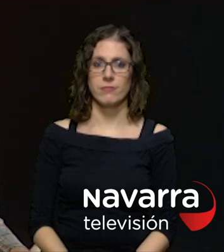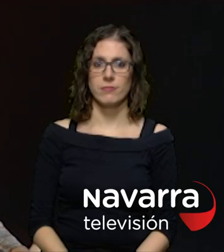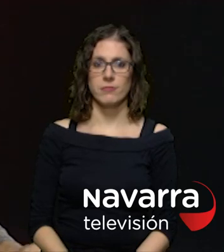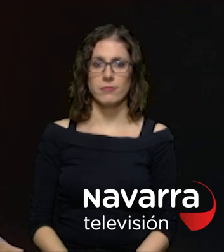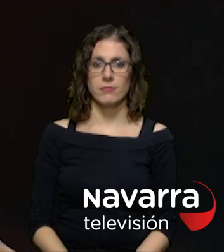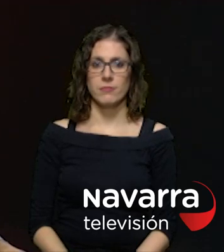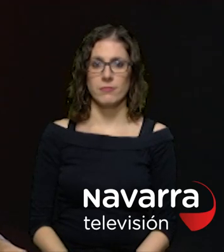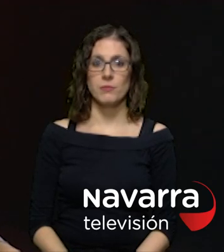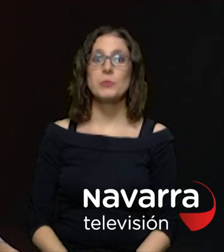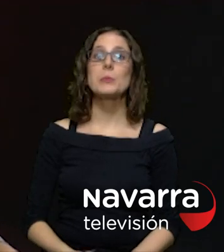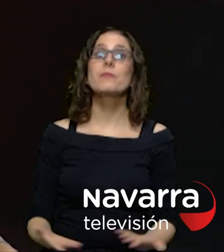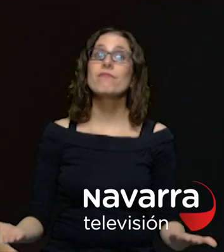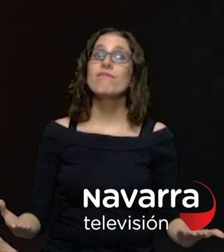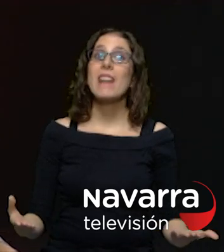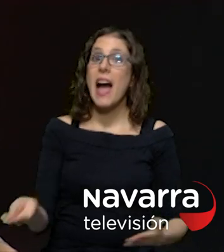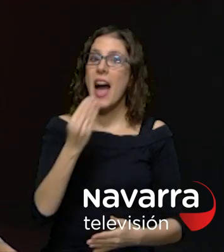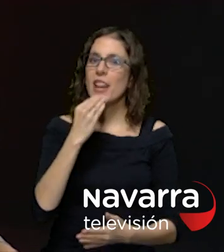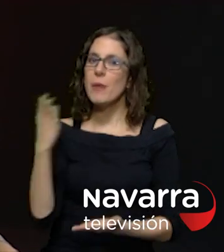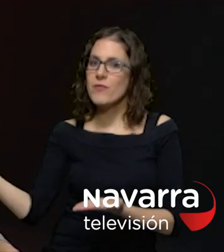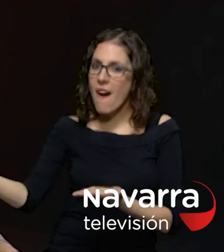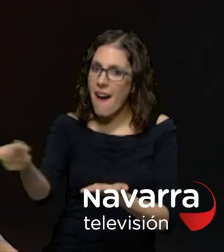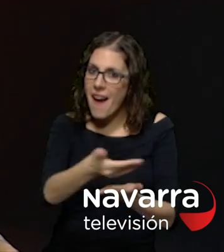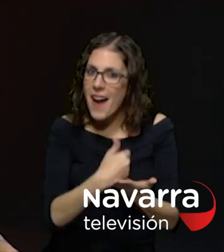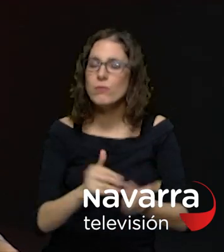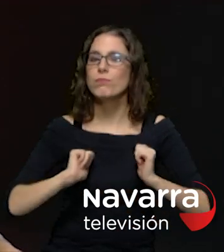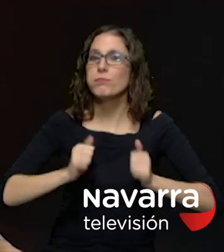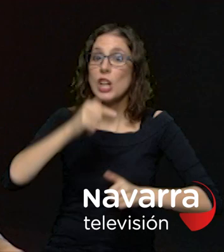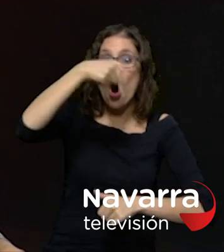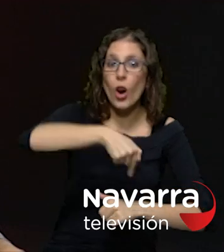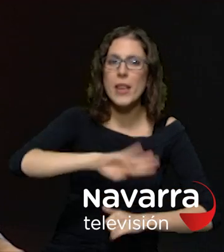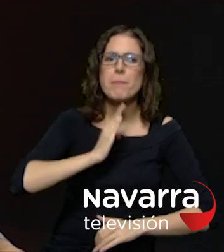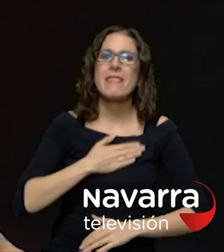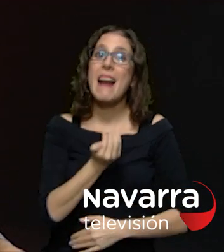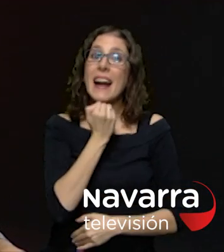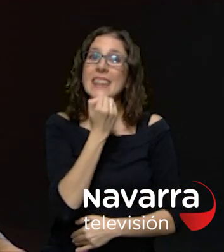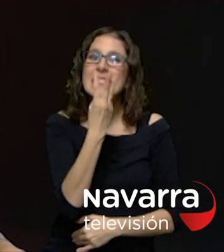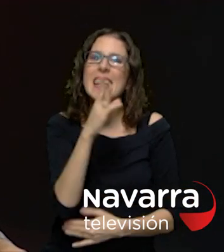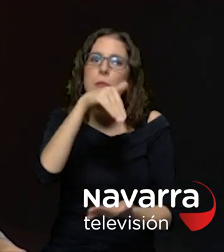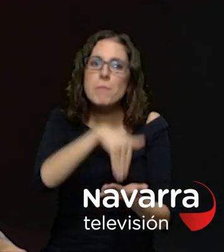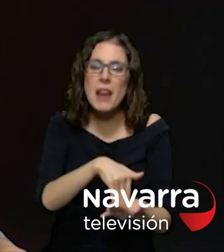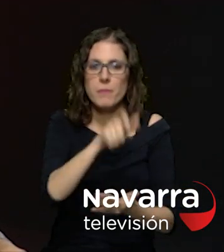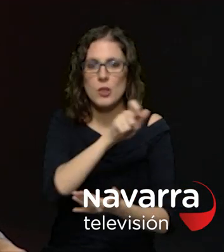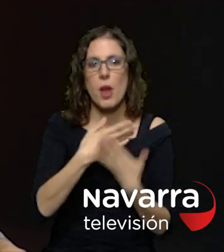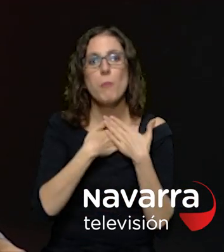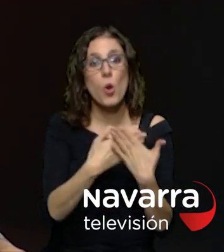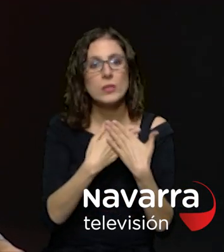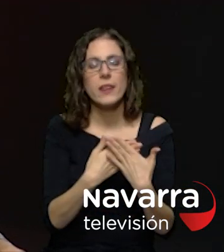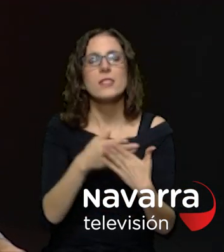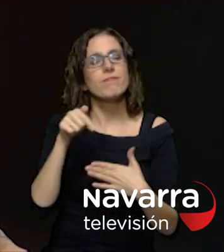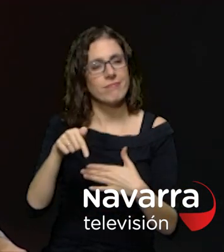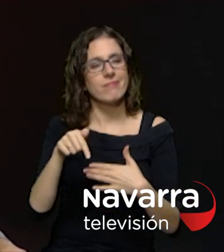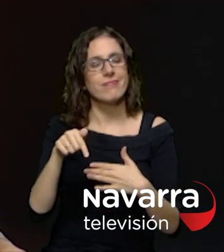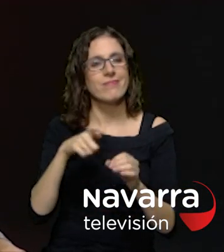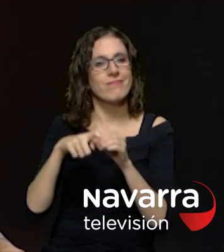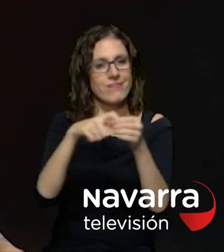y arranca la gran recogida de alimentos durante hoy y mañana casi tres mil voluntarios participan en esta iniciativa solidaria con el objetivo de ayudar aquí en